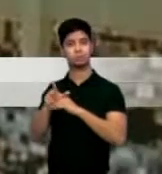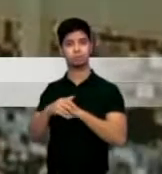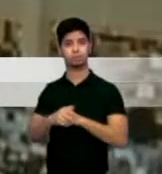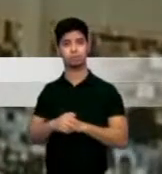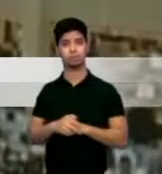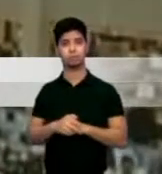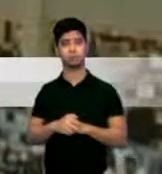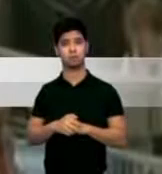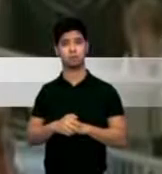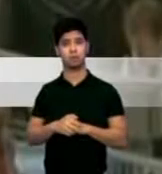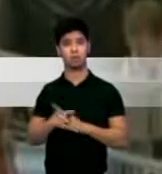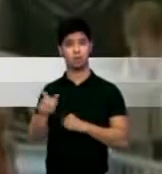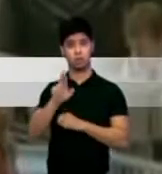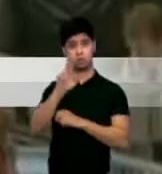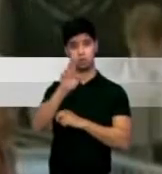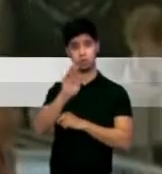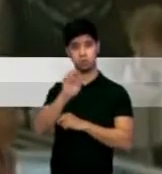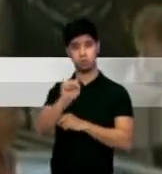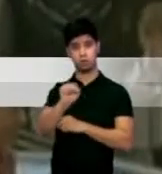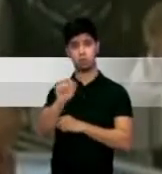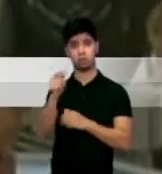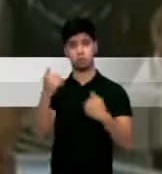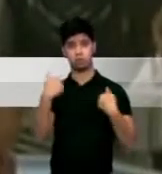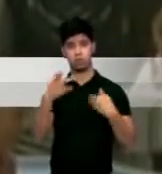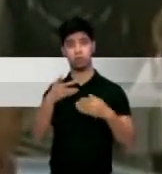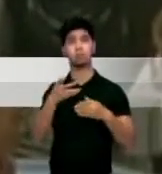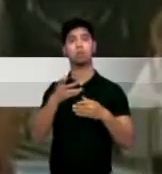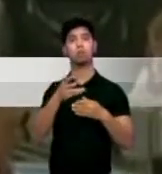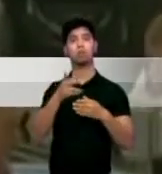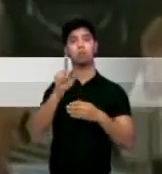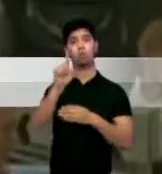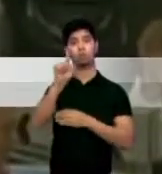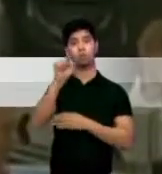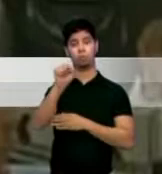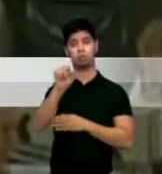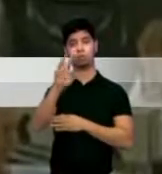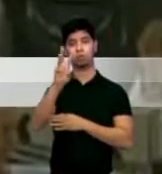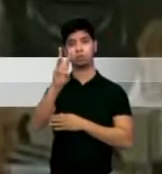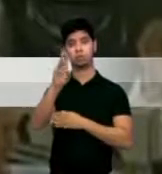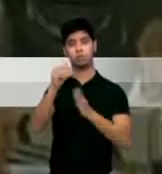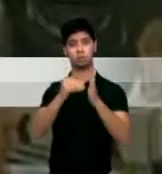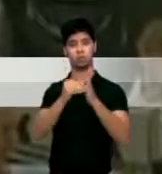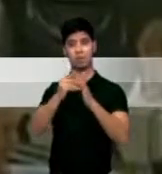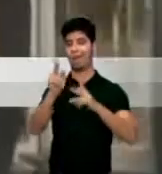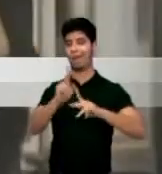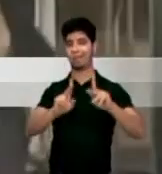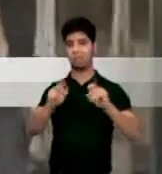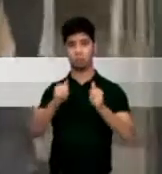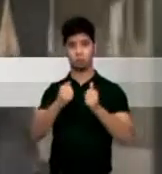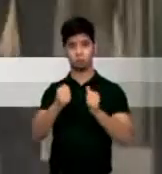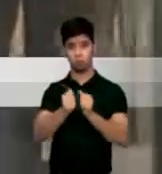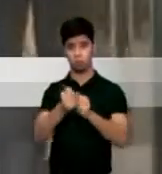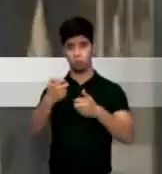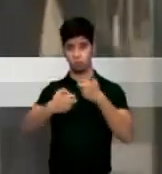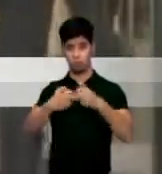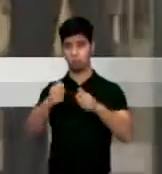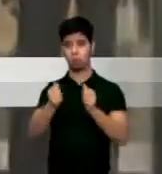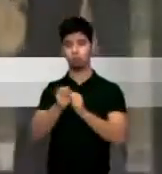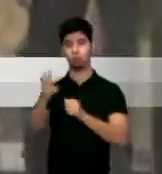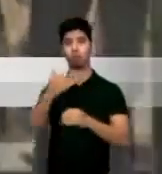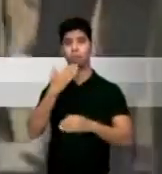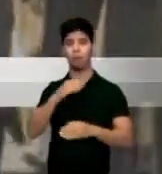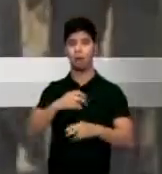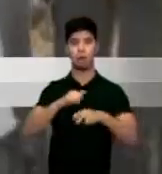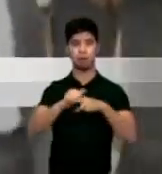exige a UBS restituir 1.6 millones de dólares a clientes perjudicados por sus prácticas y pagar a